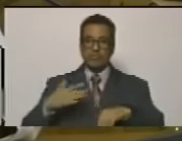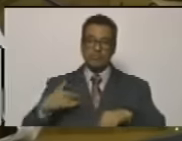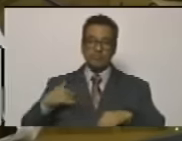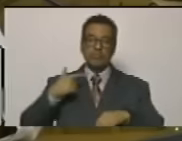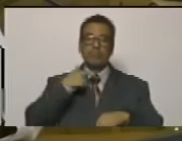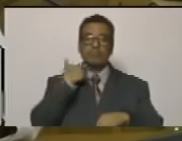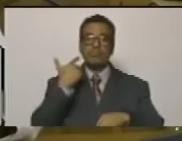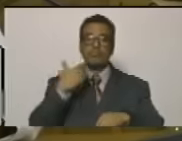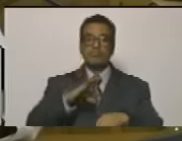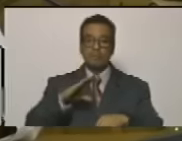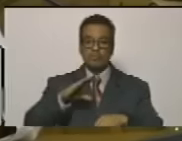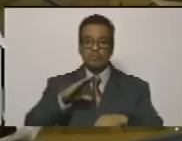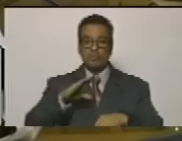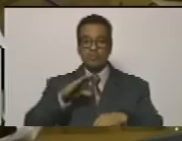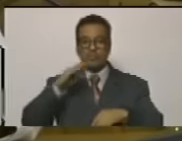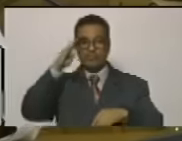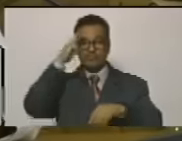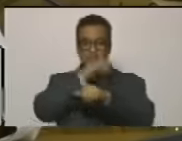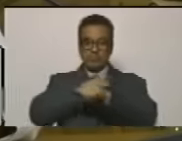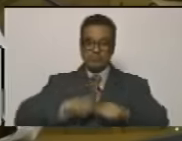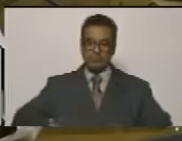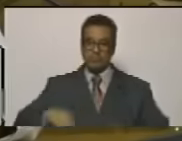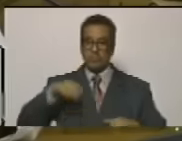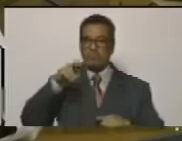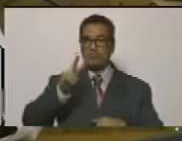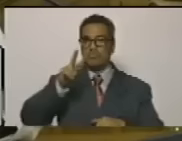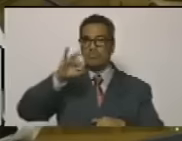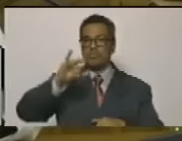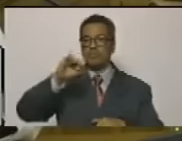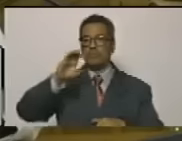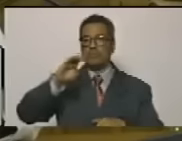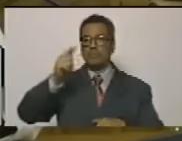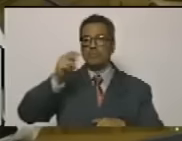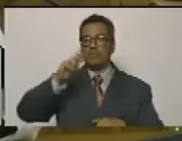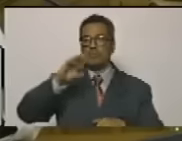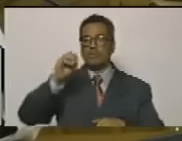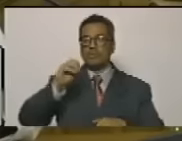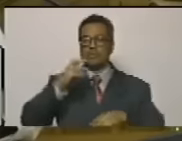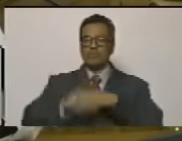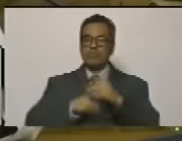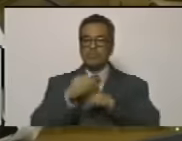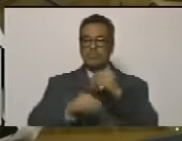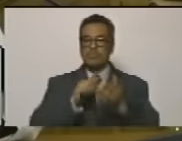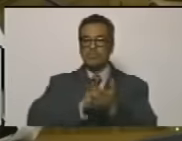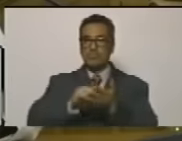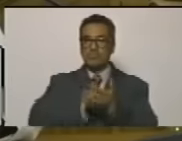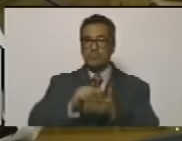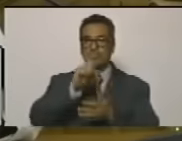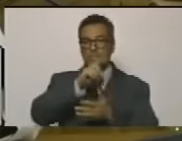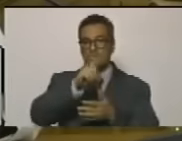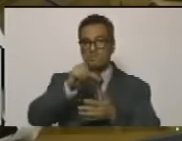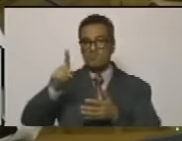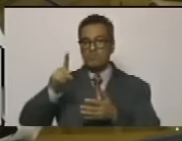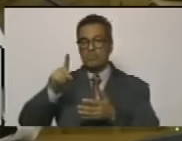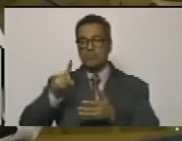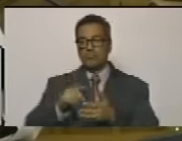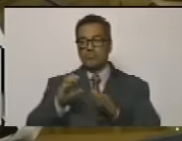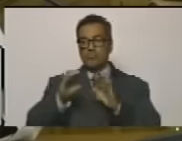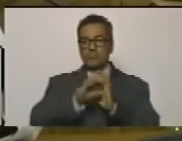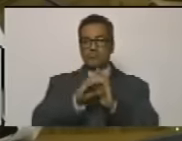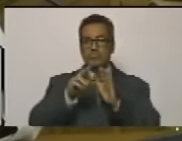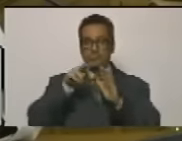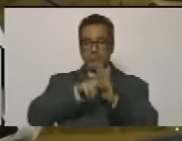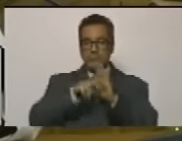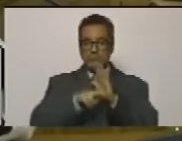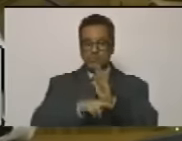fallecimiento del capitán de fragata Víctor Hugo Morales de conformidad de lo establecido en el artículo ciento once del